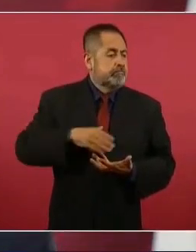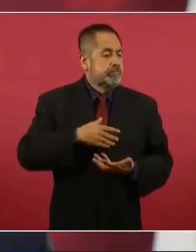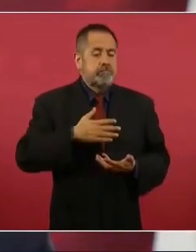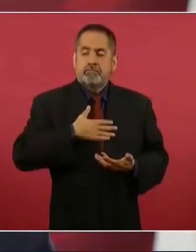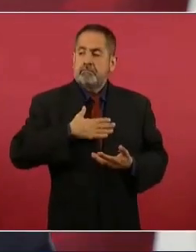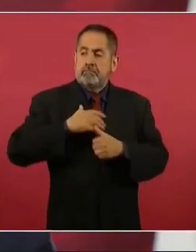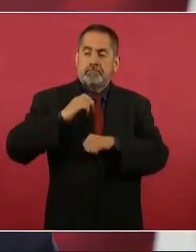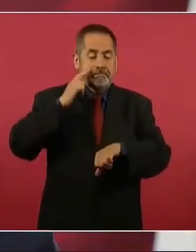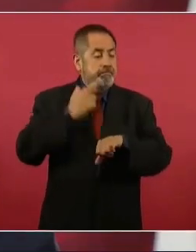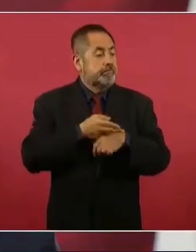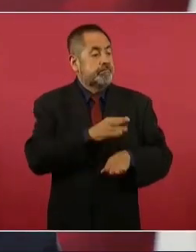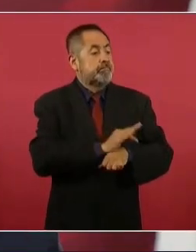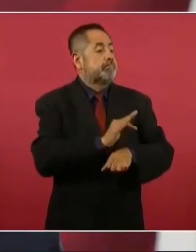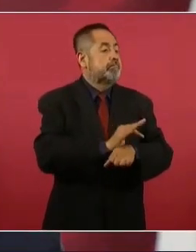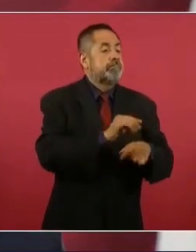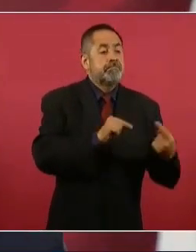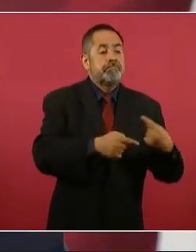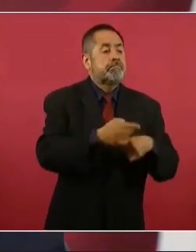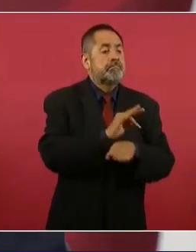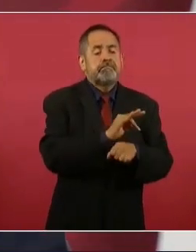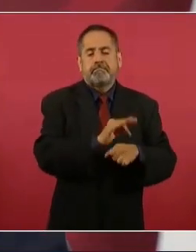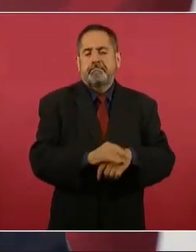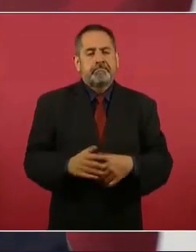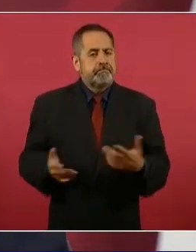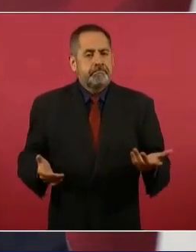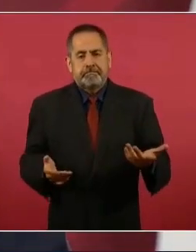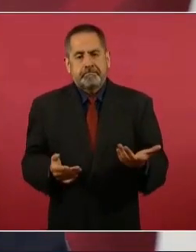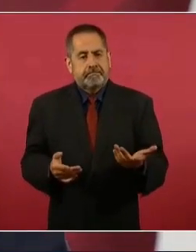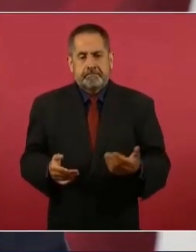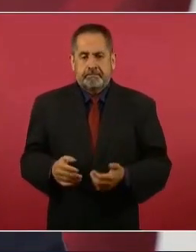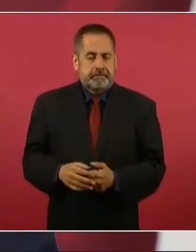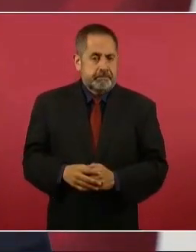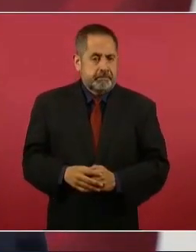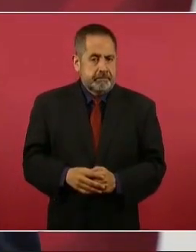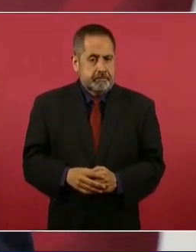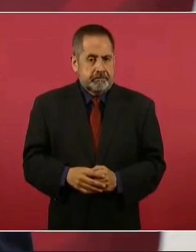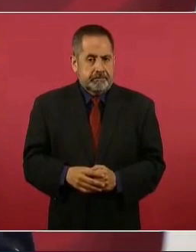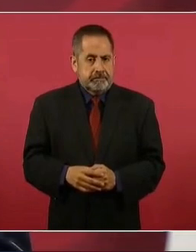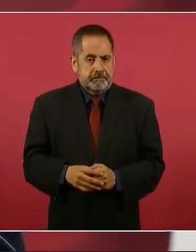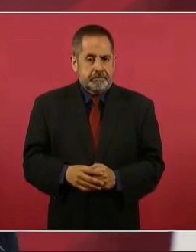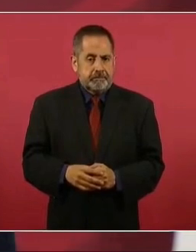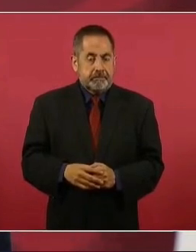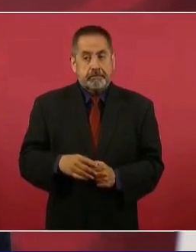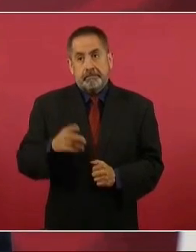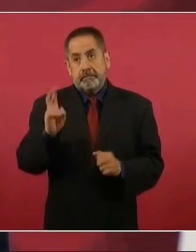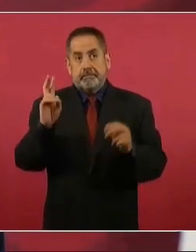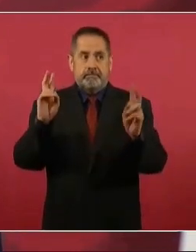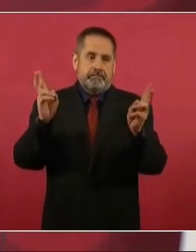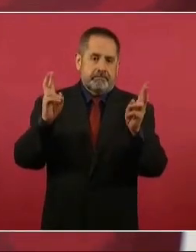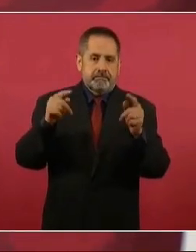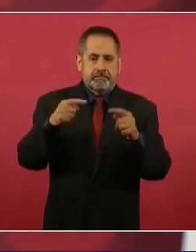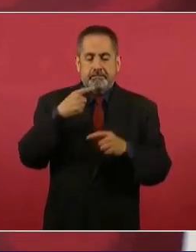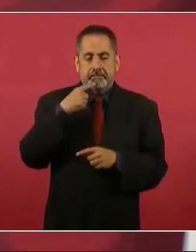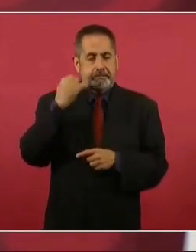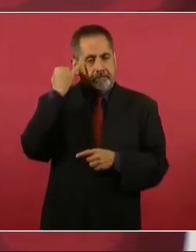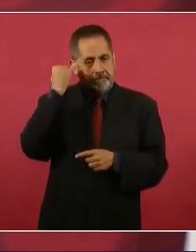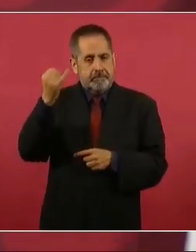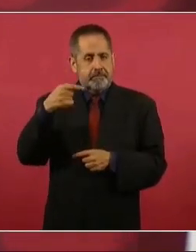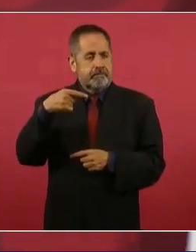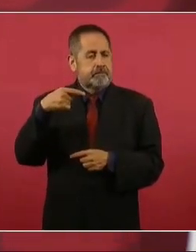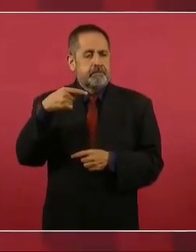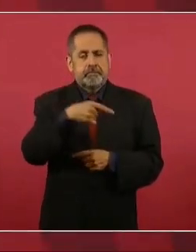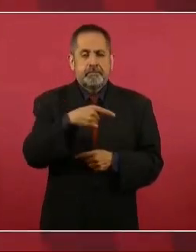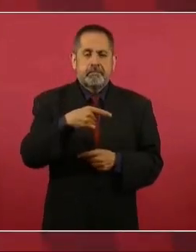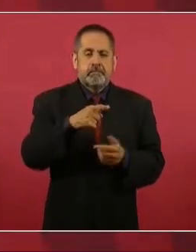y bajo la figura, bajo el